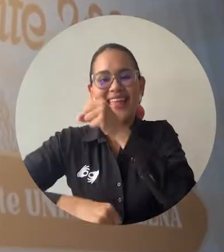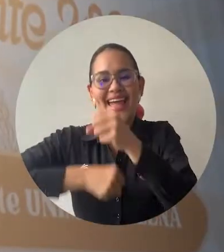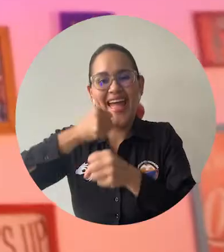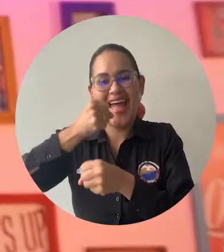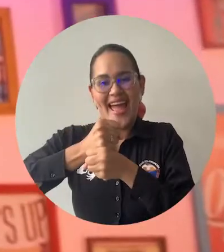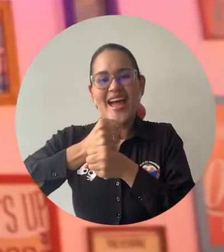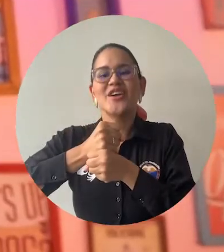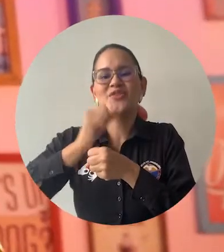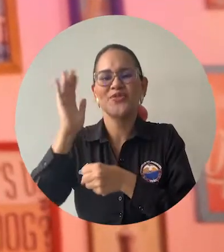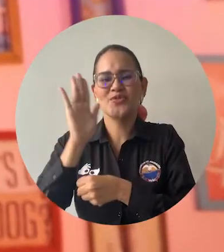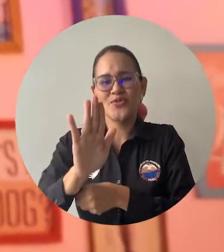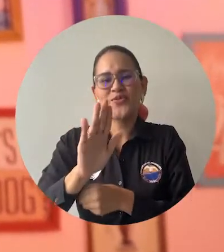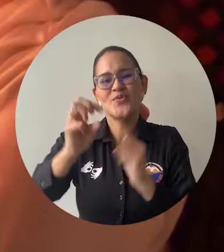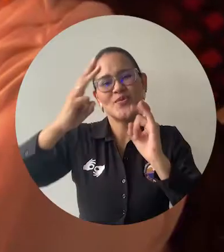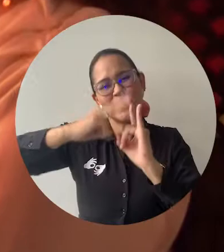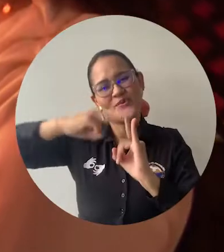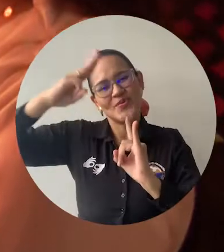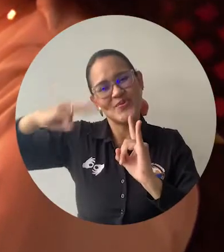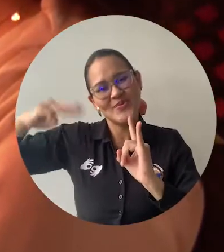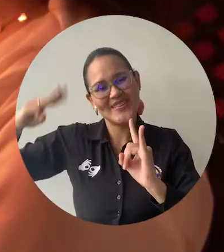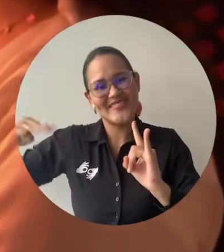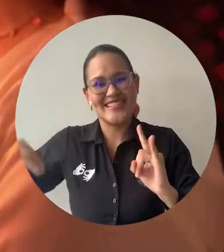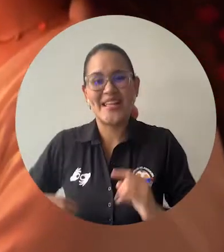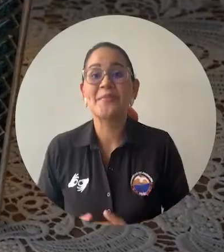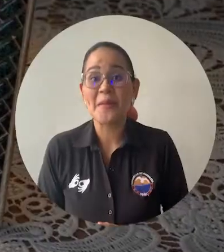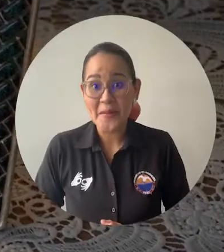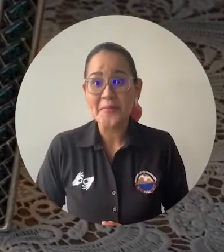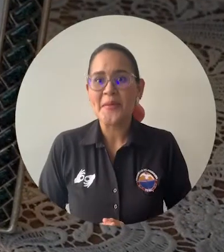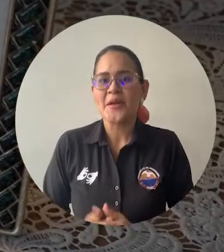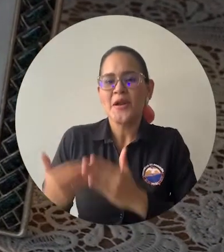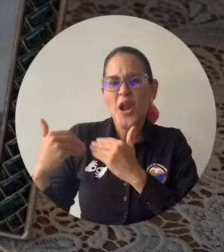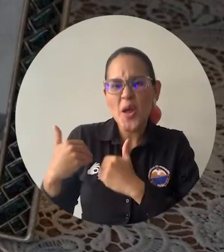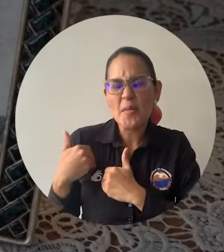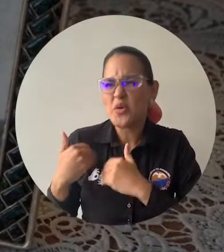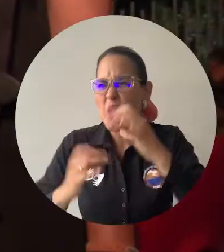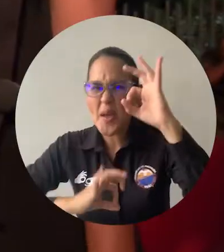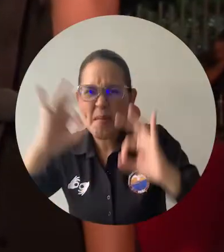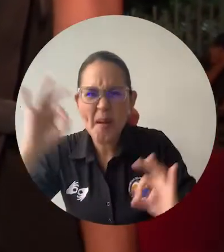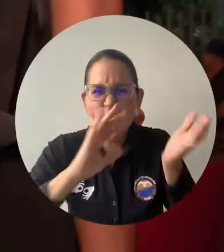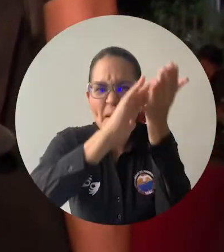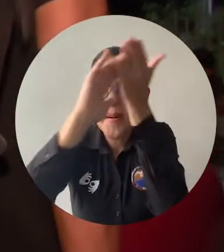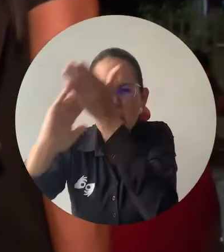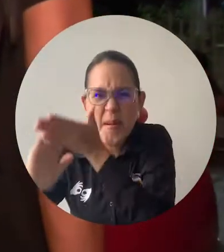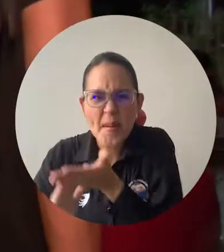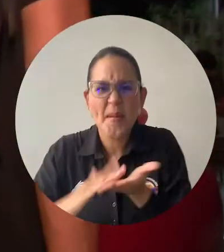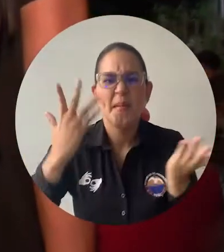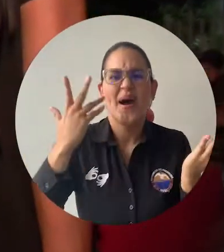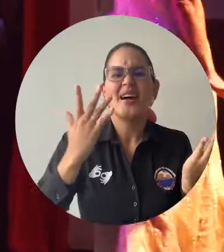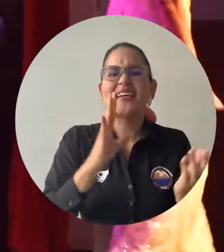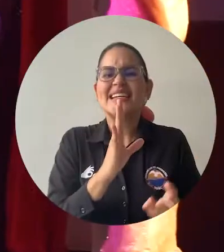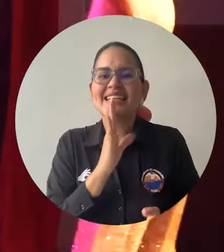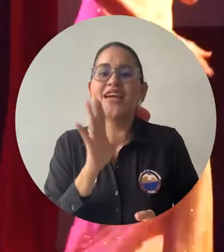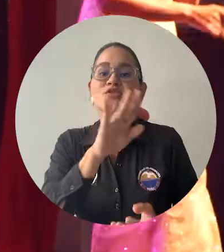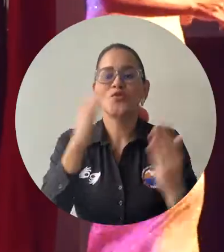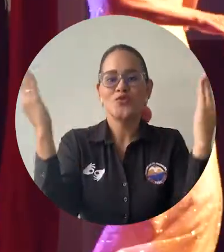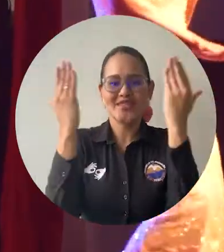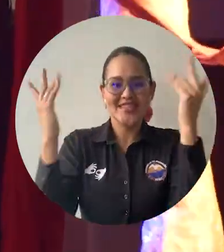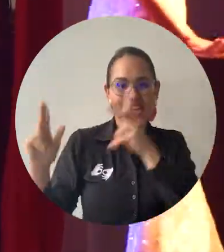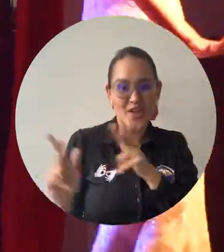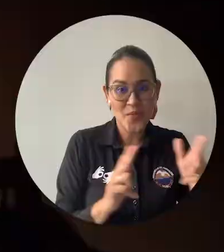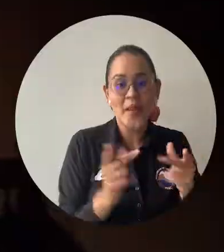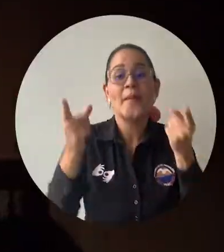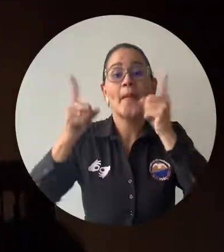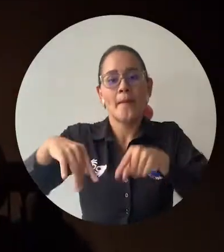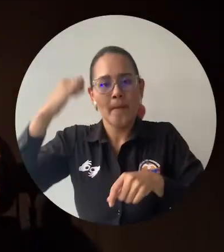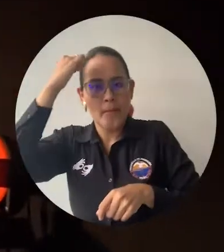mater y la escenificación de la época fue gracias al programa de cine y audiovisuales y la participación de docentes que realizaron presentaciones